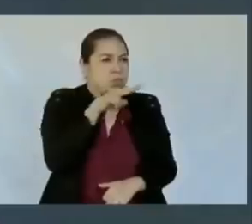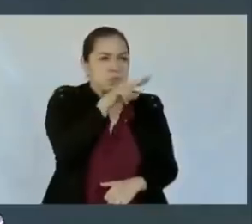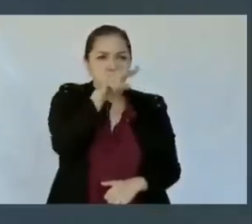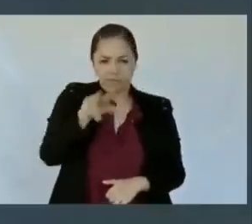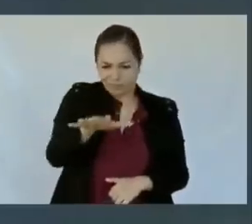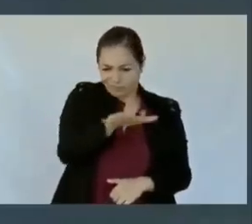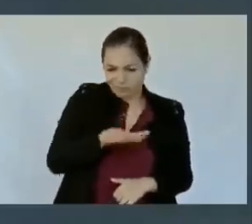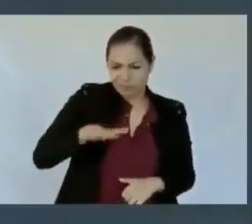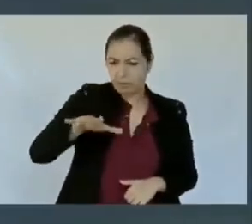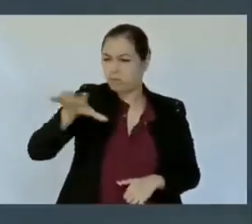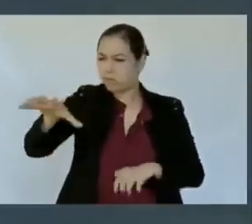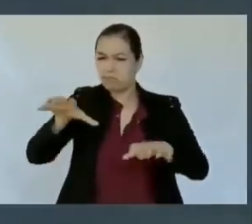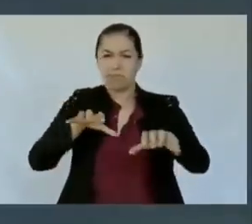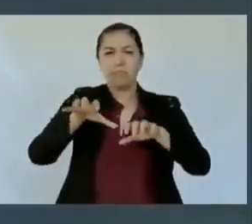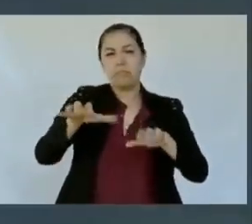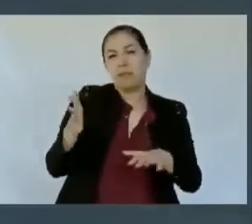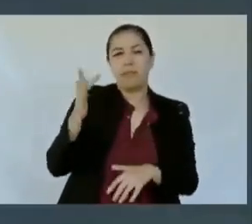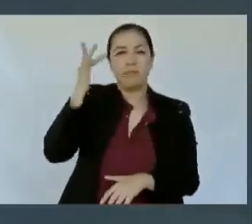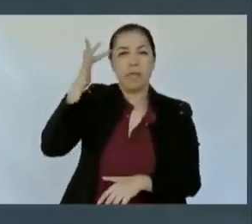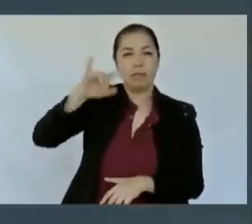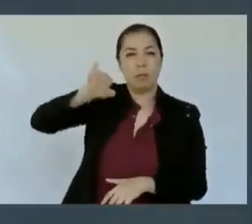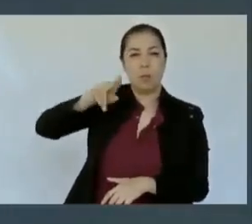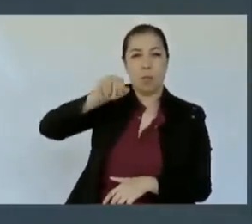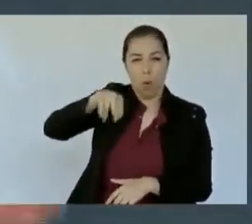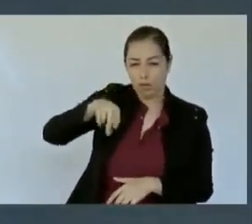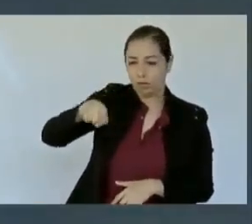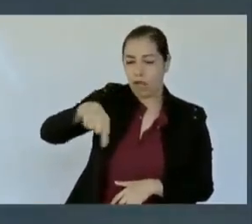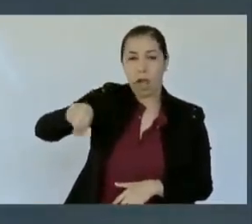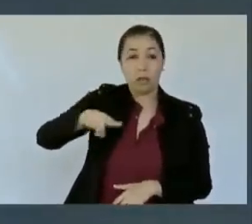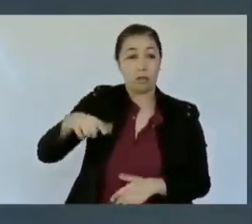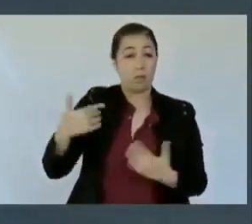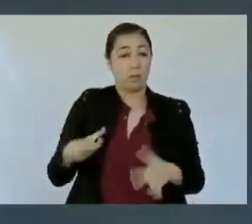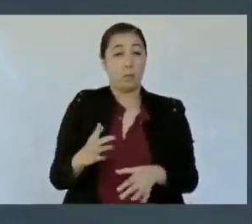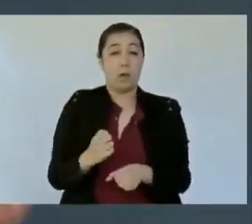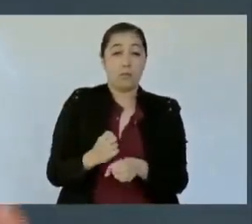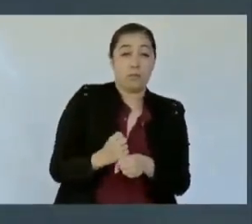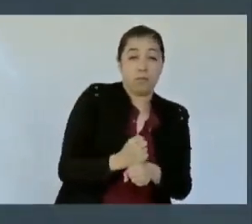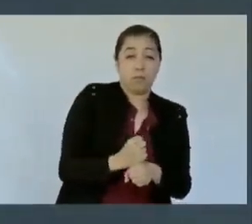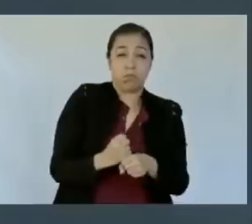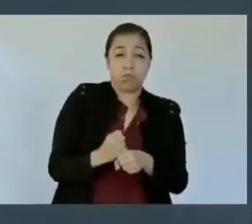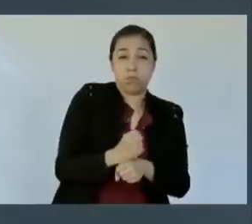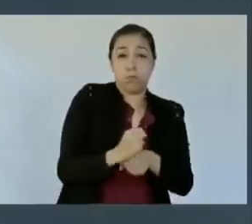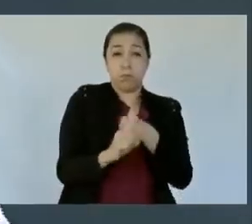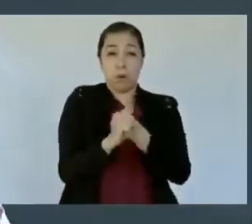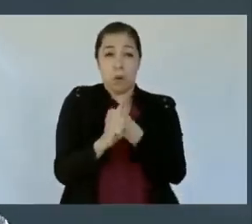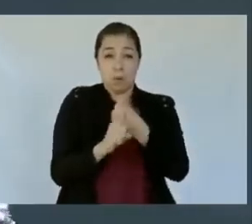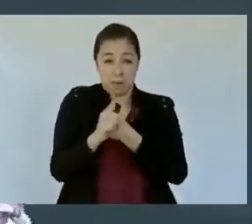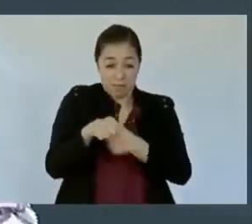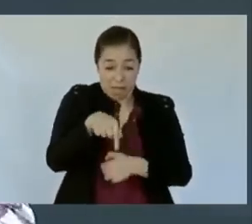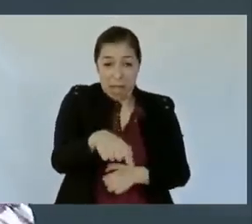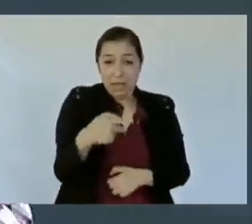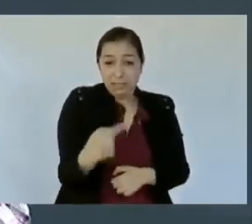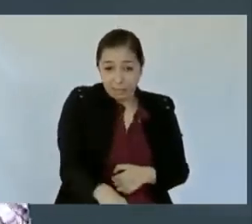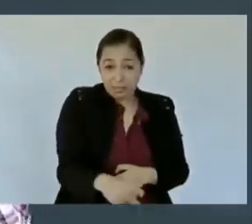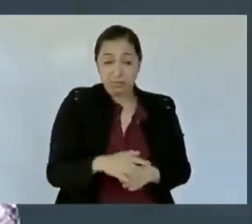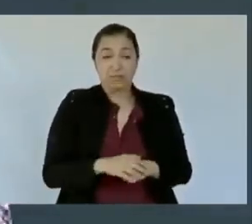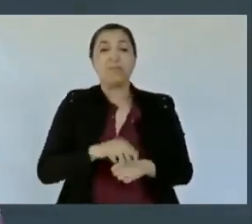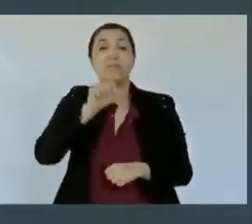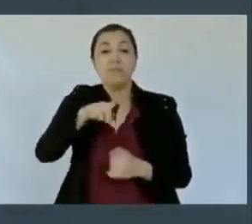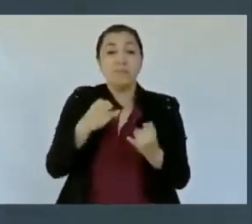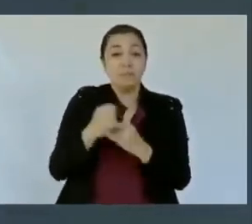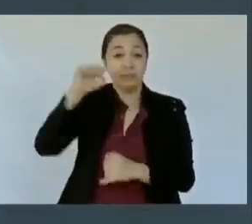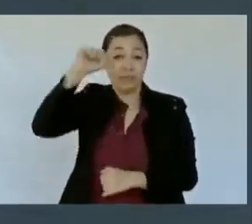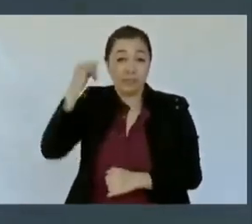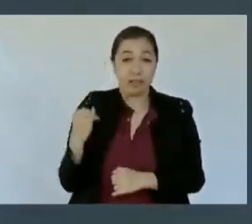Juan, que padecieron mucha violencia durante muchos años. San Ignacio, que ha